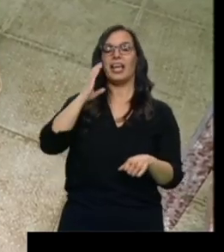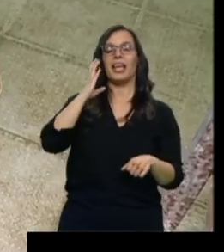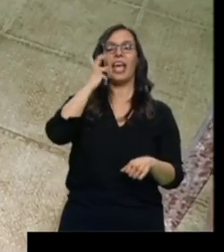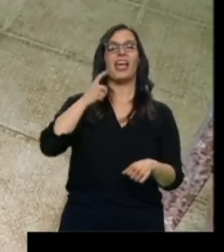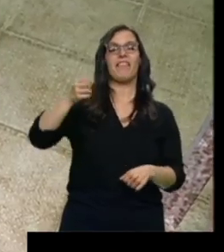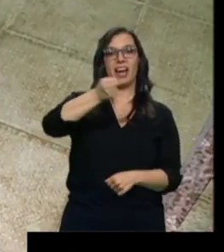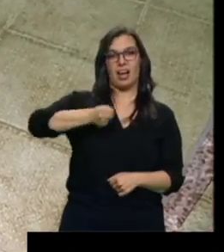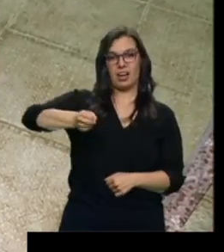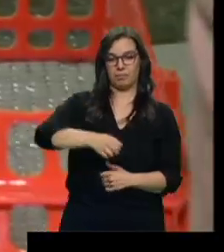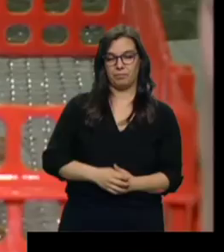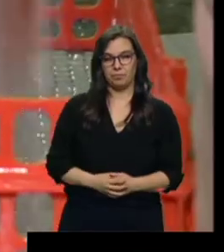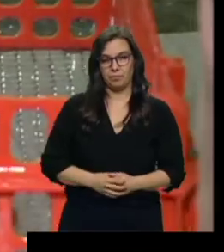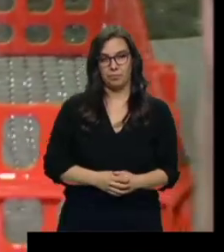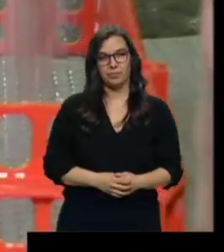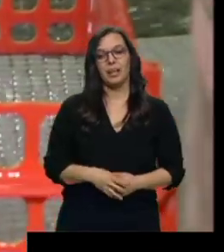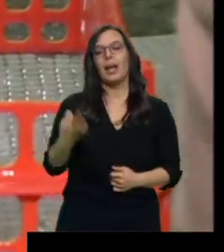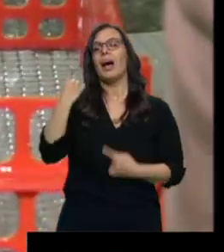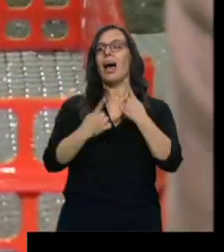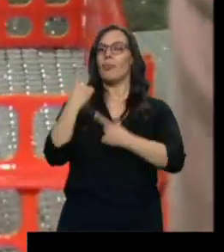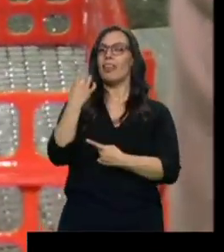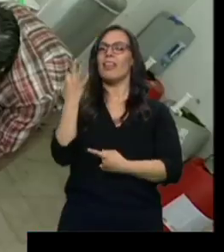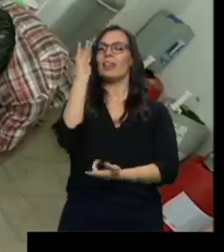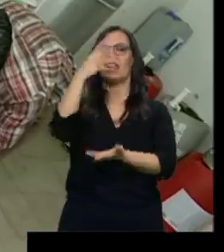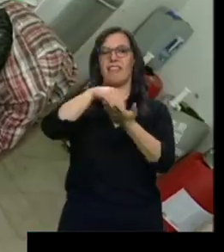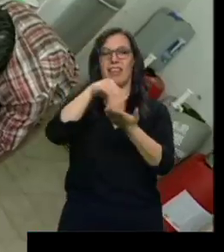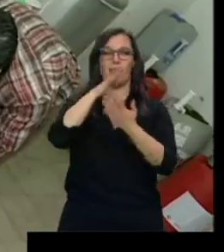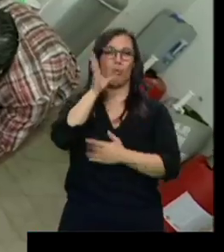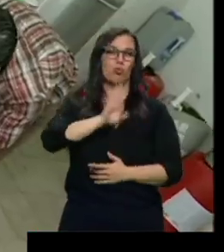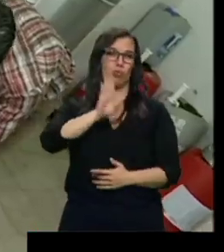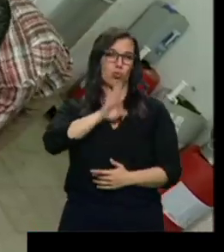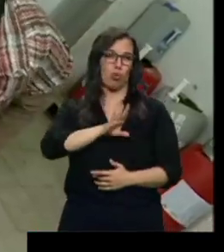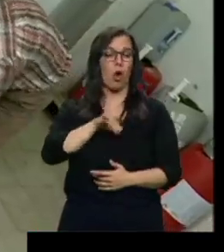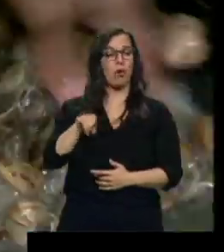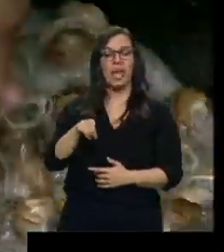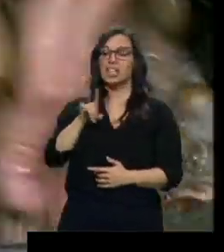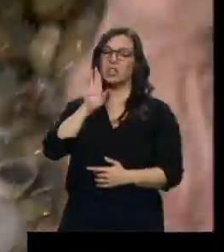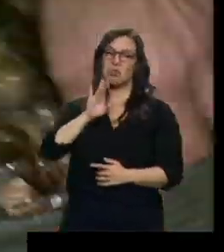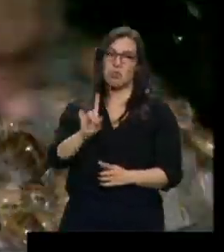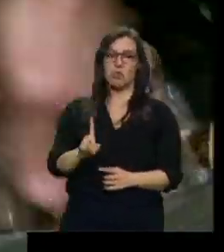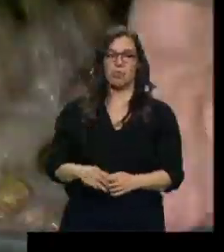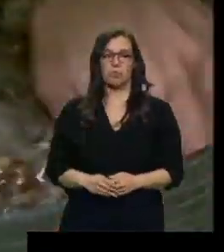Hay veces que hay hacer este proceso tres veces porque están muy sucios. Este no es el caso.